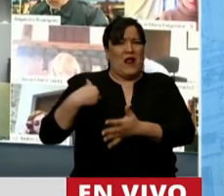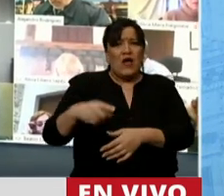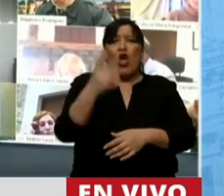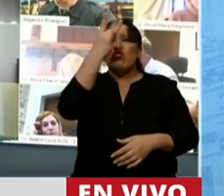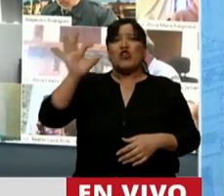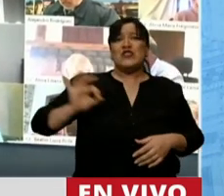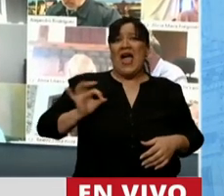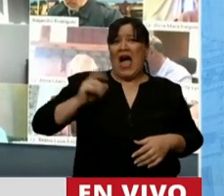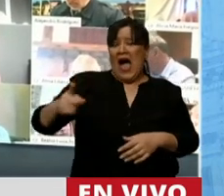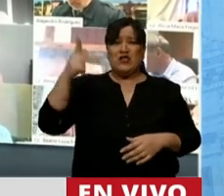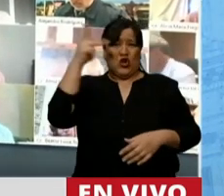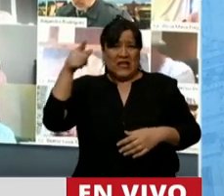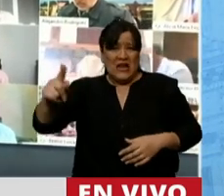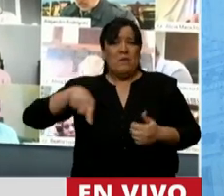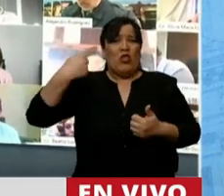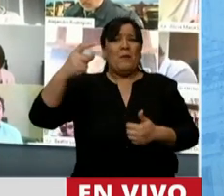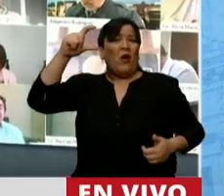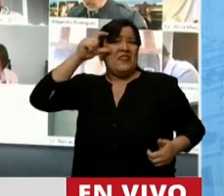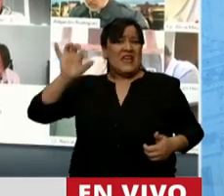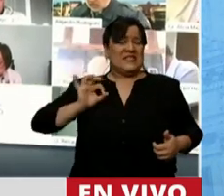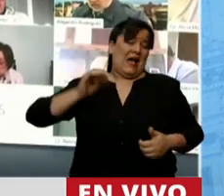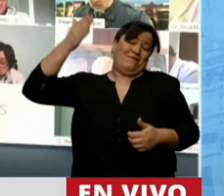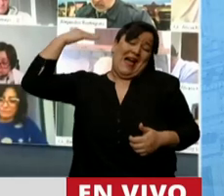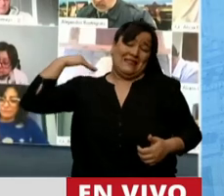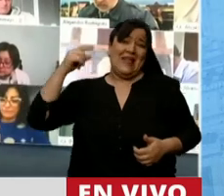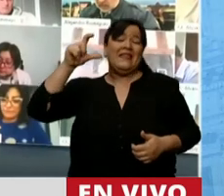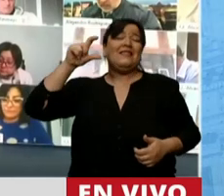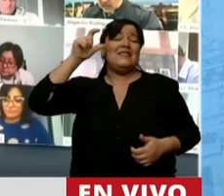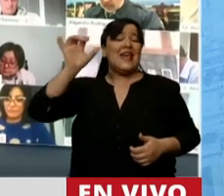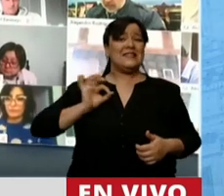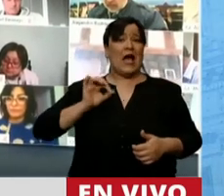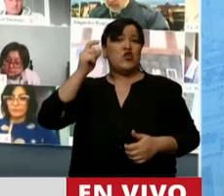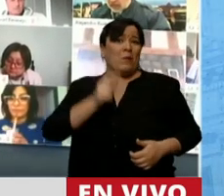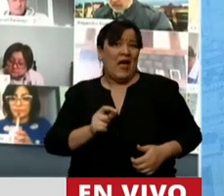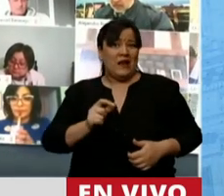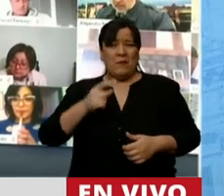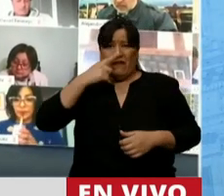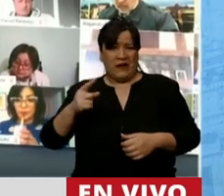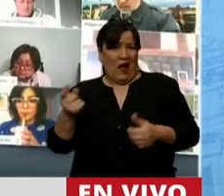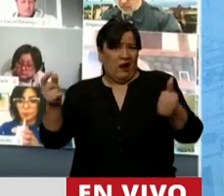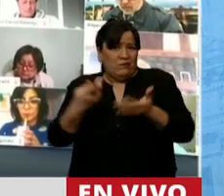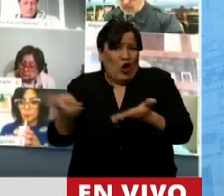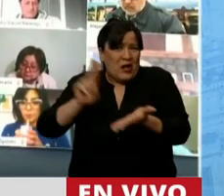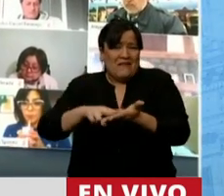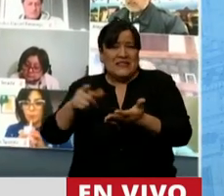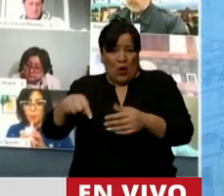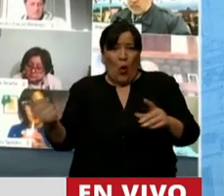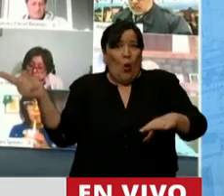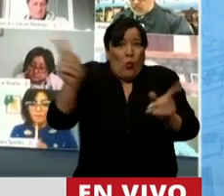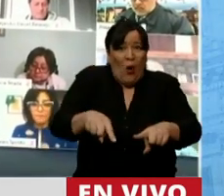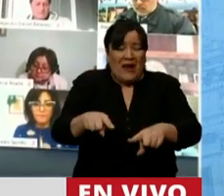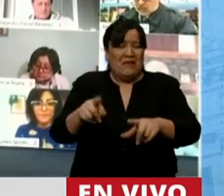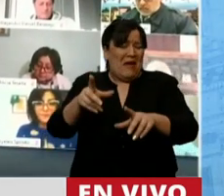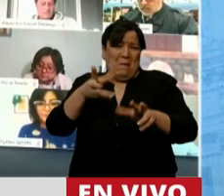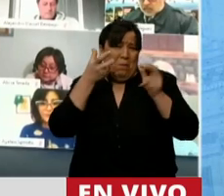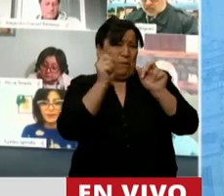kirchnerismo, 10 años de menemismo. Miren si eso no fue un flagelo. Pero volvieron, claro. Y volvieron peores, llenos